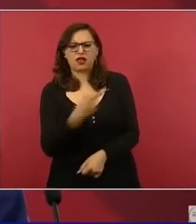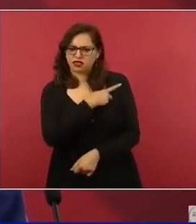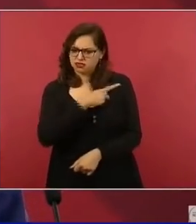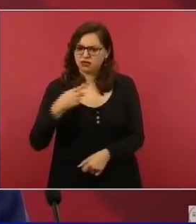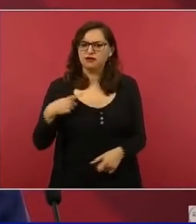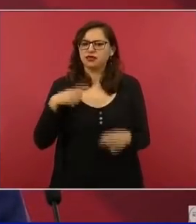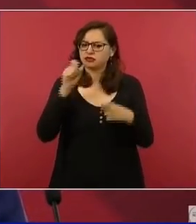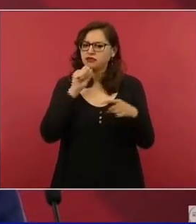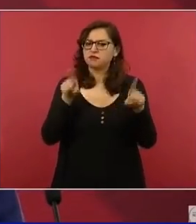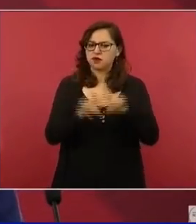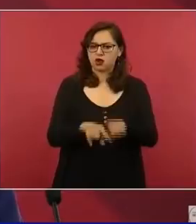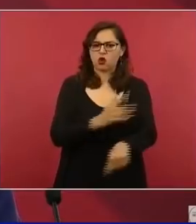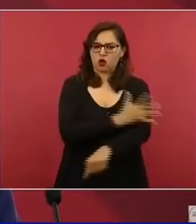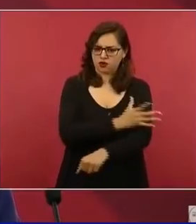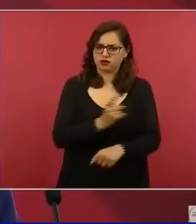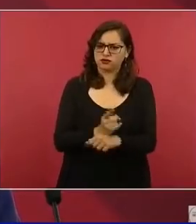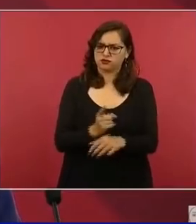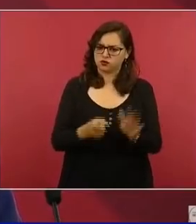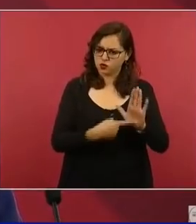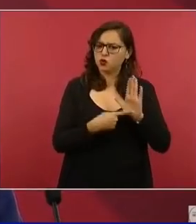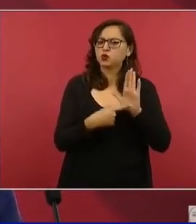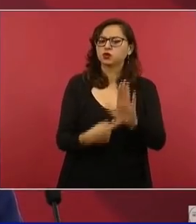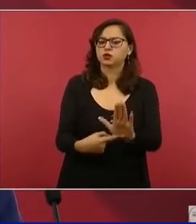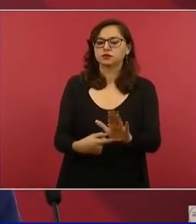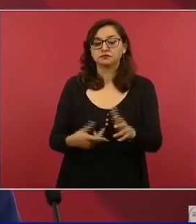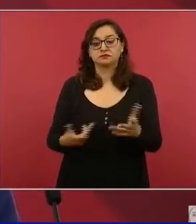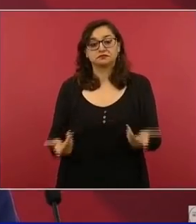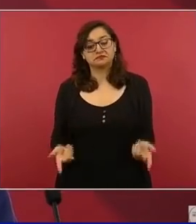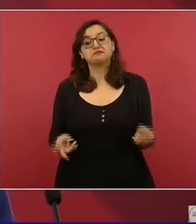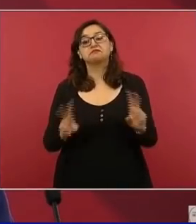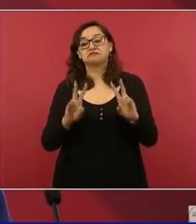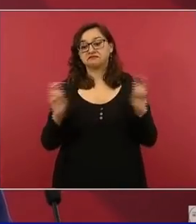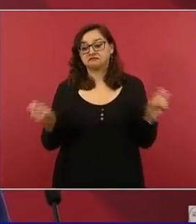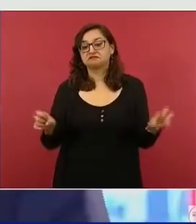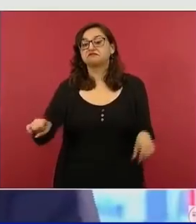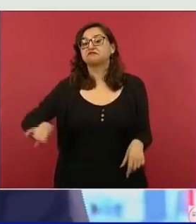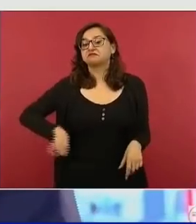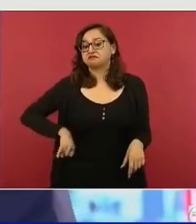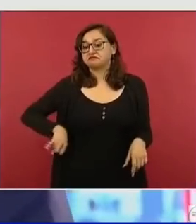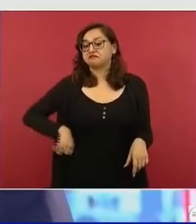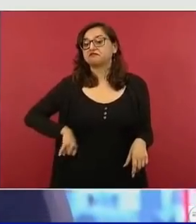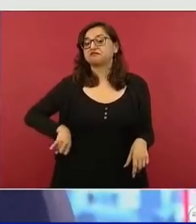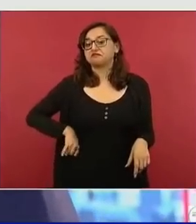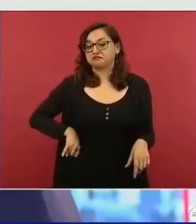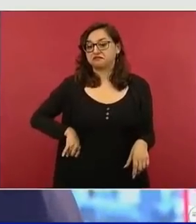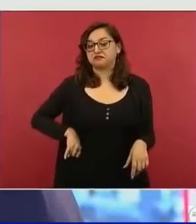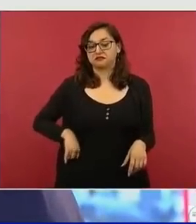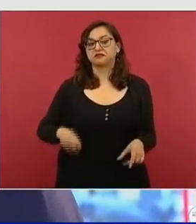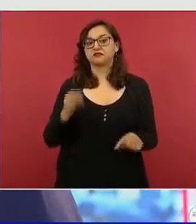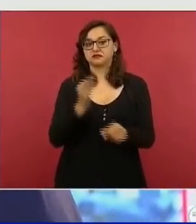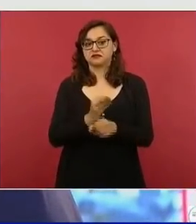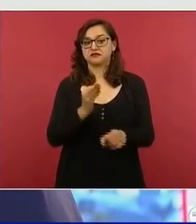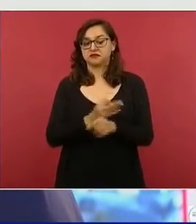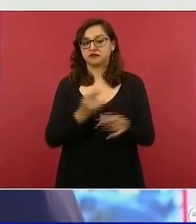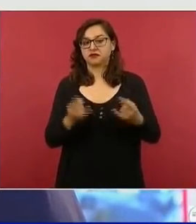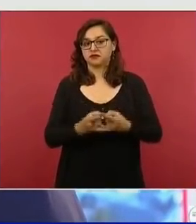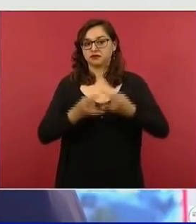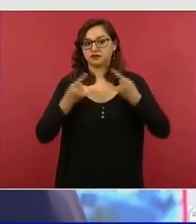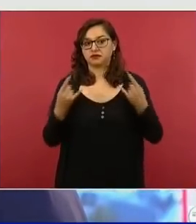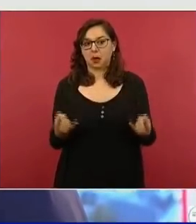Entonces, es interesante el momento que estamos viviendo.